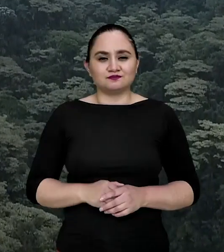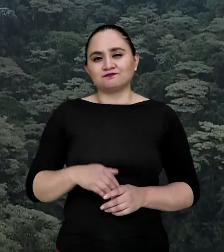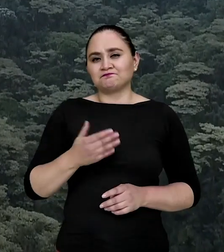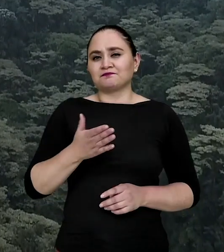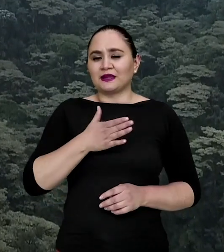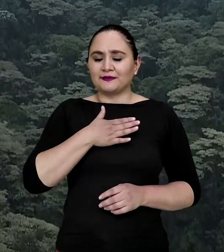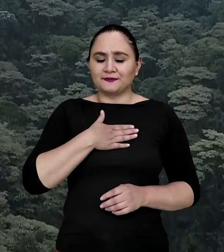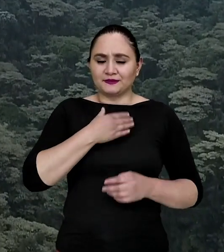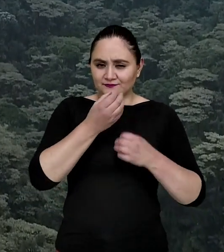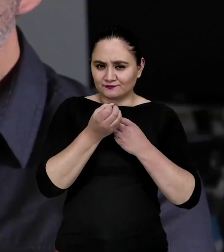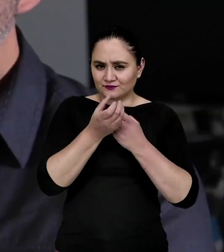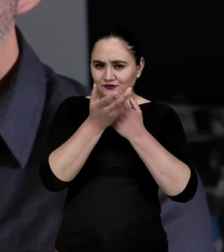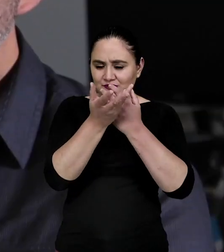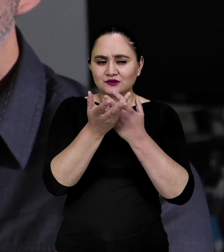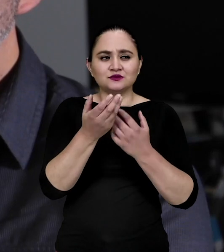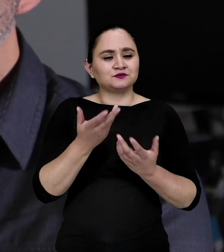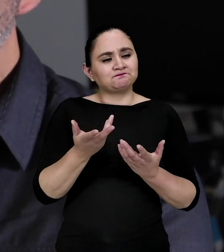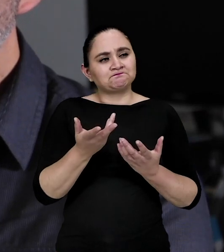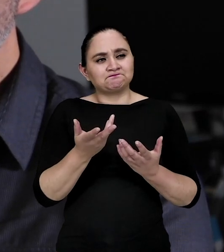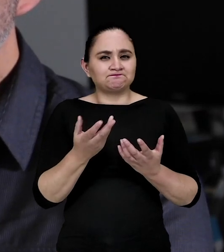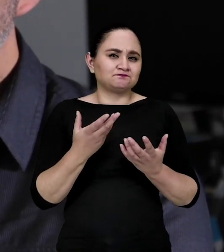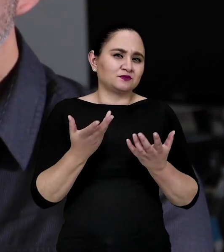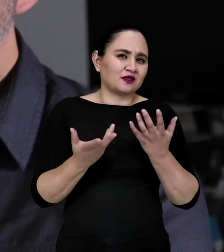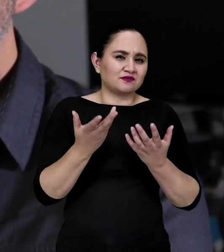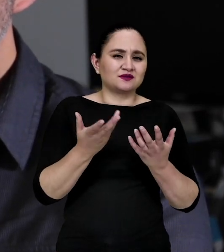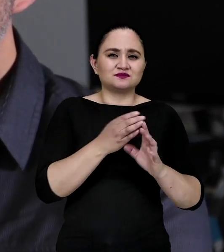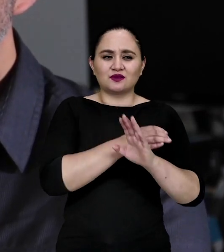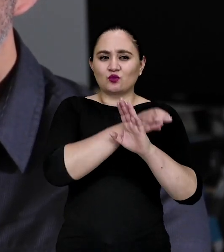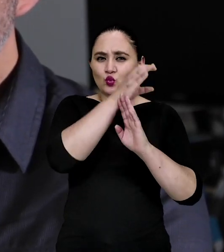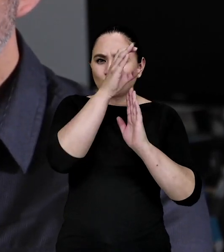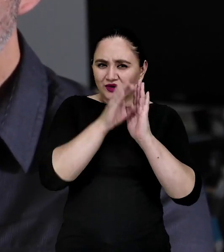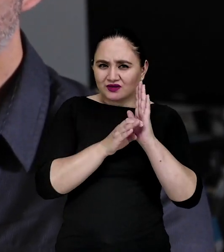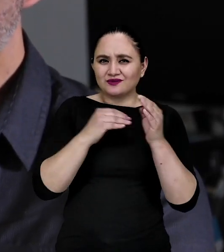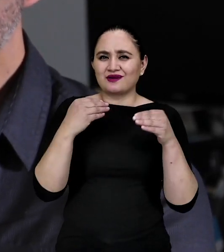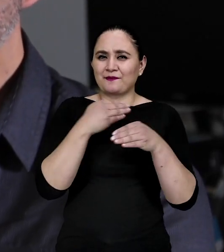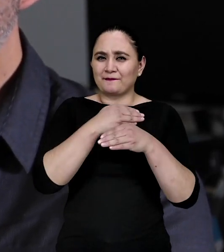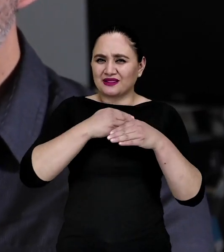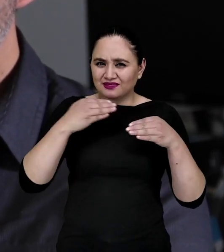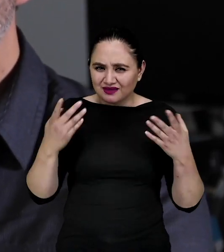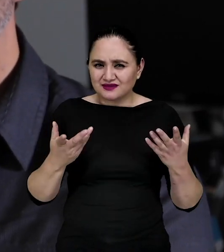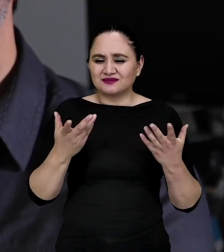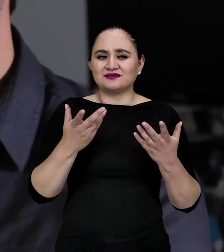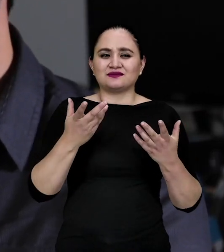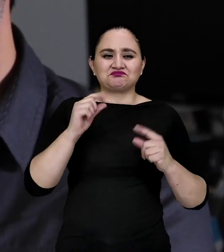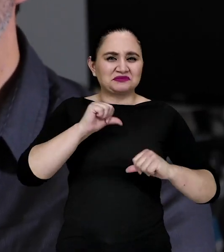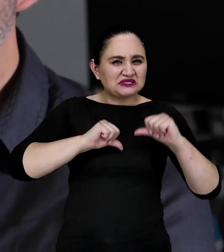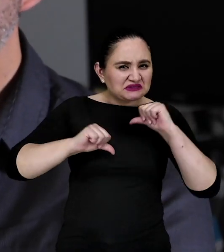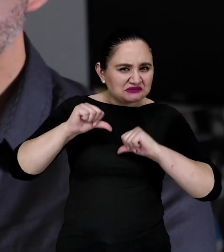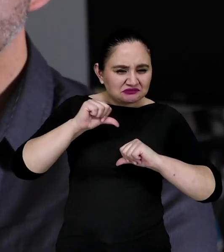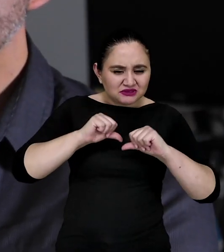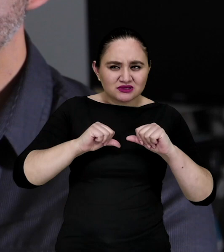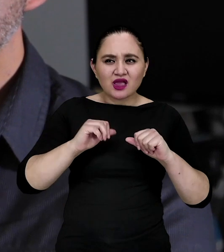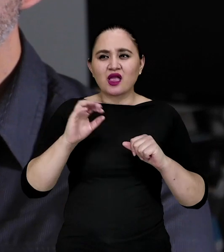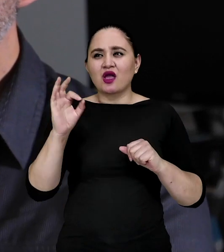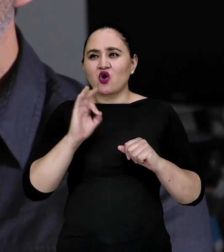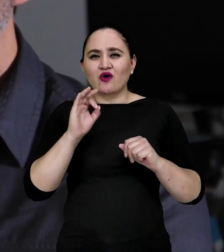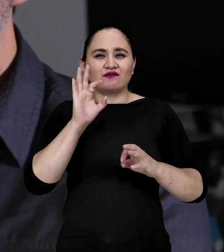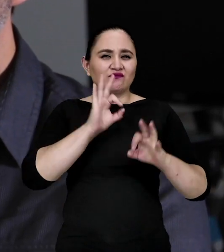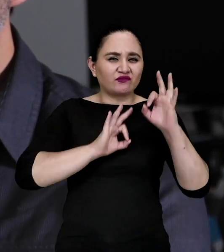Mi mensaje sería que no tengan miedo a ese pensum que puede ser un poco árido, donde tienes química,